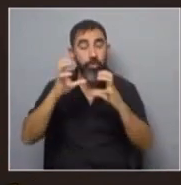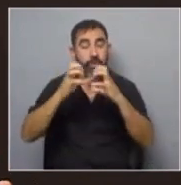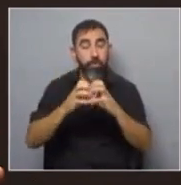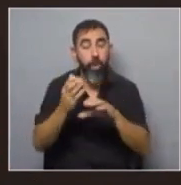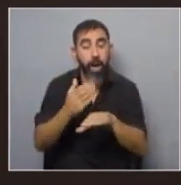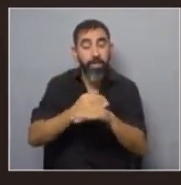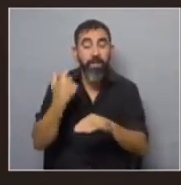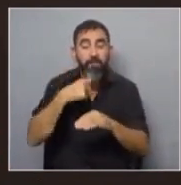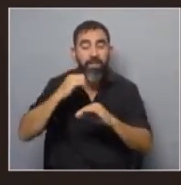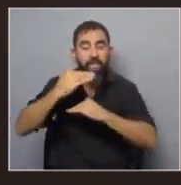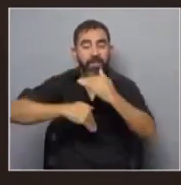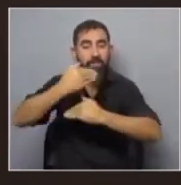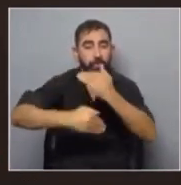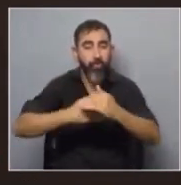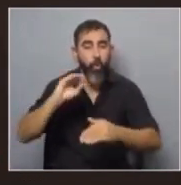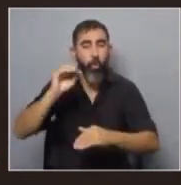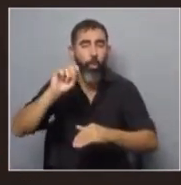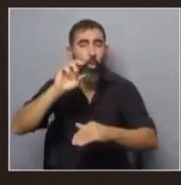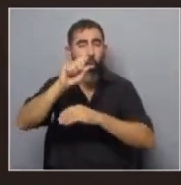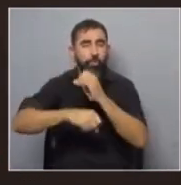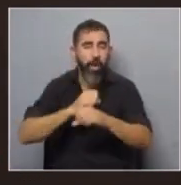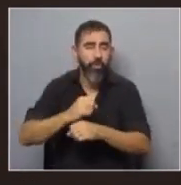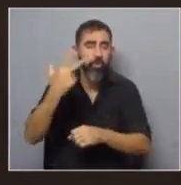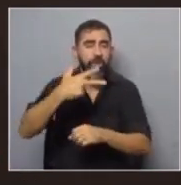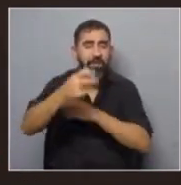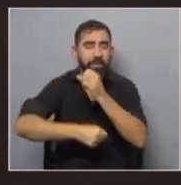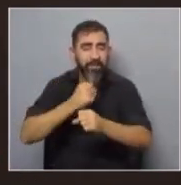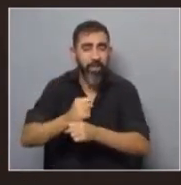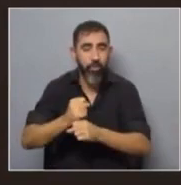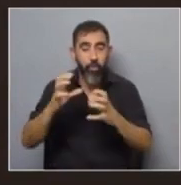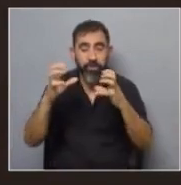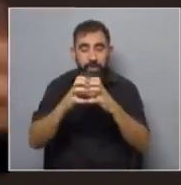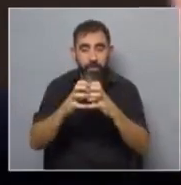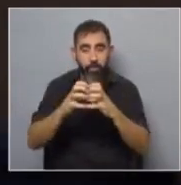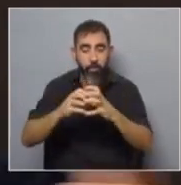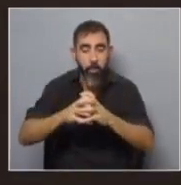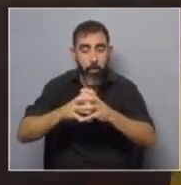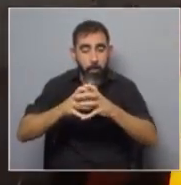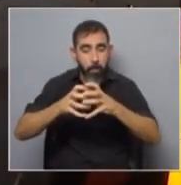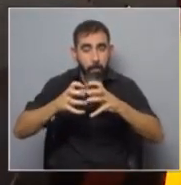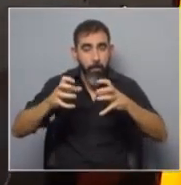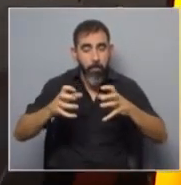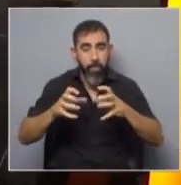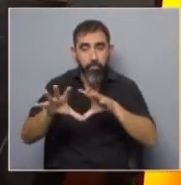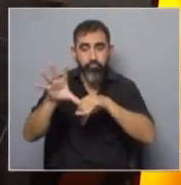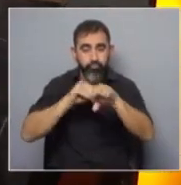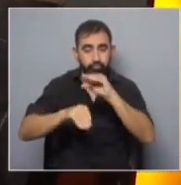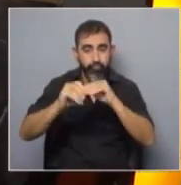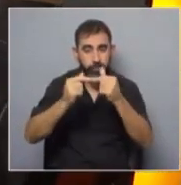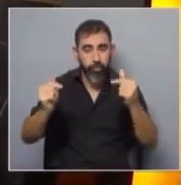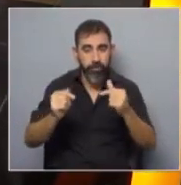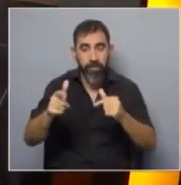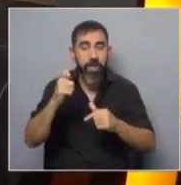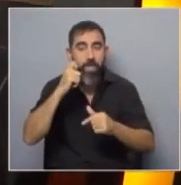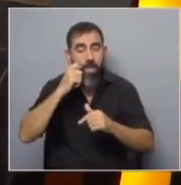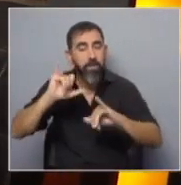cerebro emprendido en desarrollo. Un pibe de 12, 13, 14, 15, su cerebro es una esponja que está creciendo y absorbiendo, y a esa